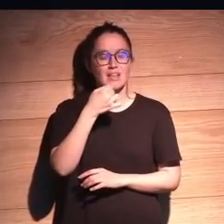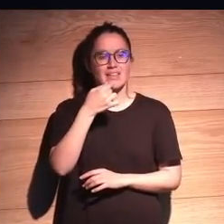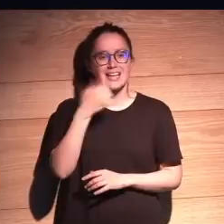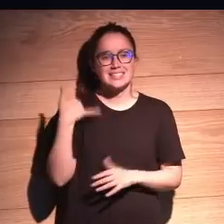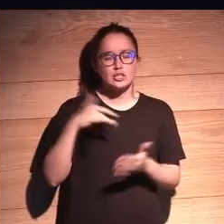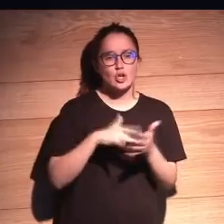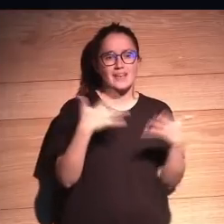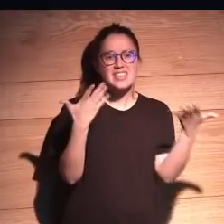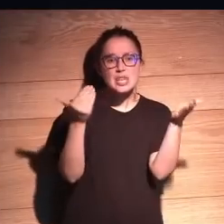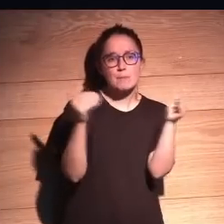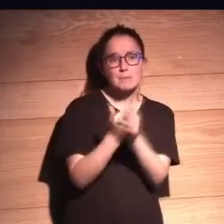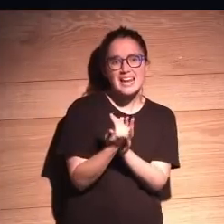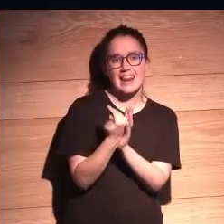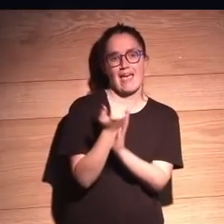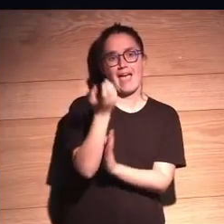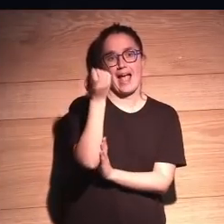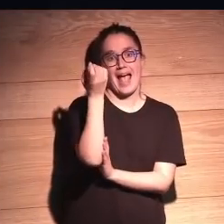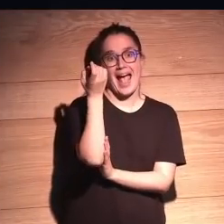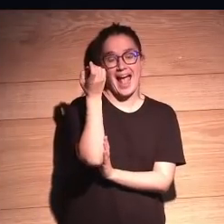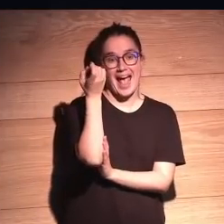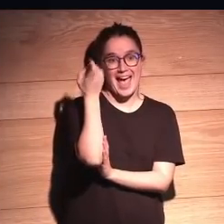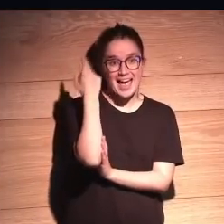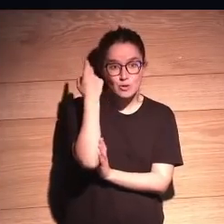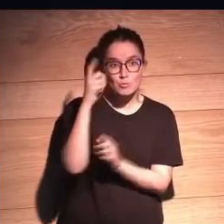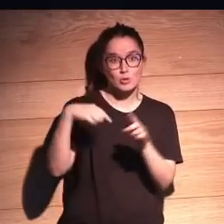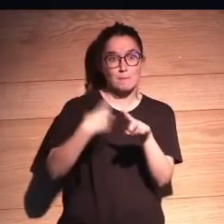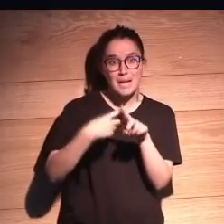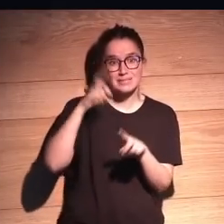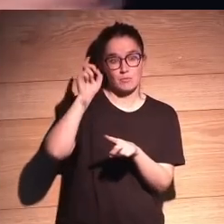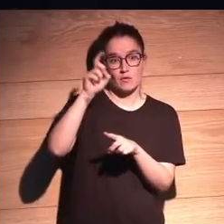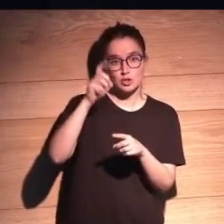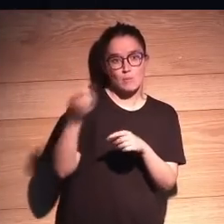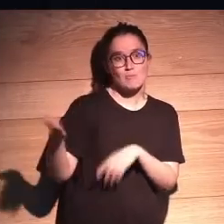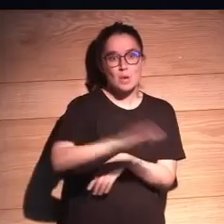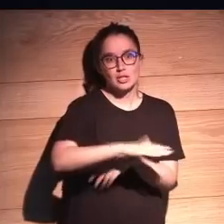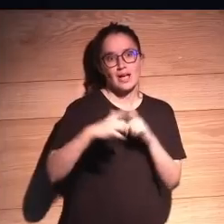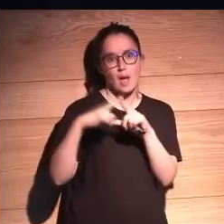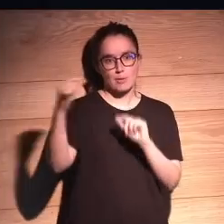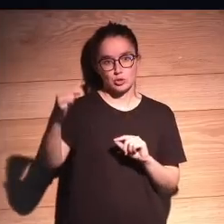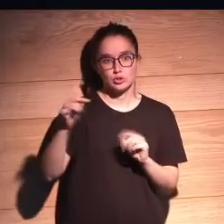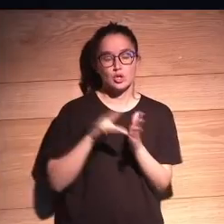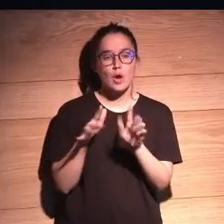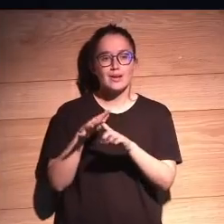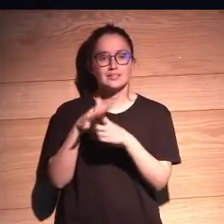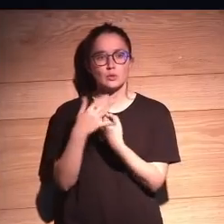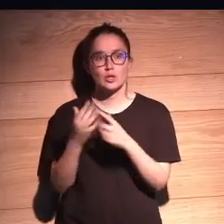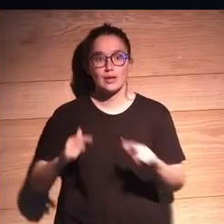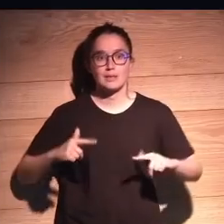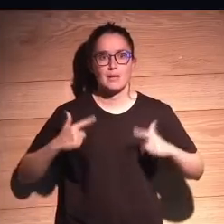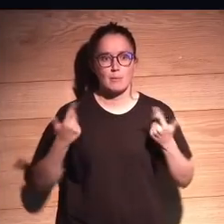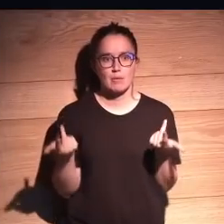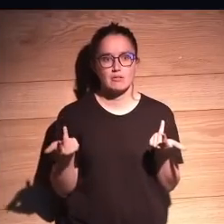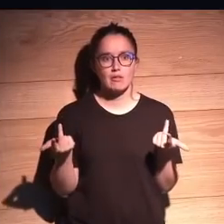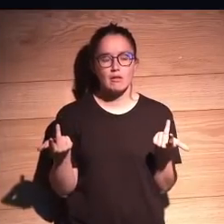estudiantes y profesores fallecidos en Japón. Bueno, hay un contexto que te permite